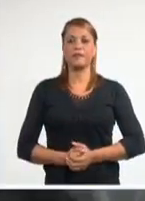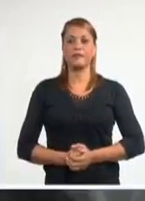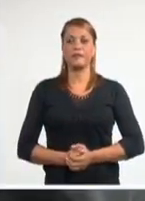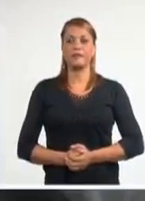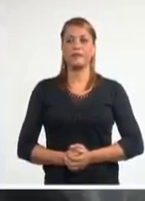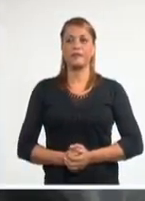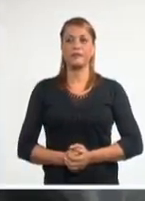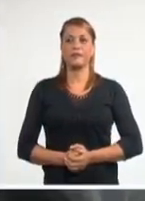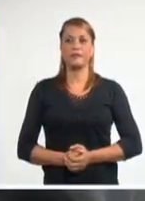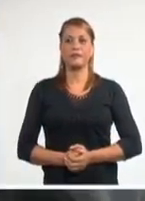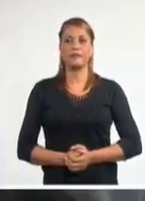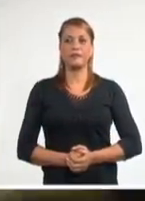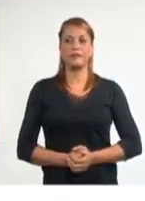Informativo de la Televisión Cubana.